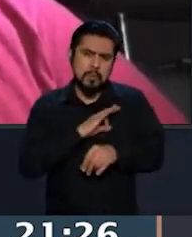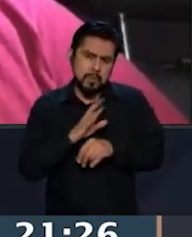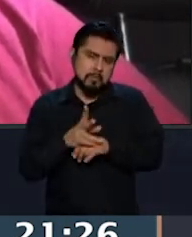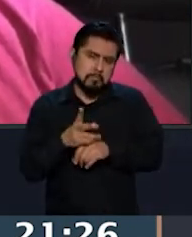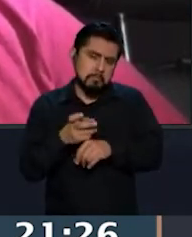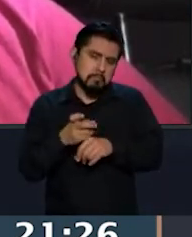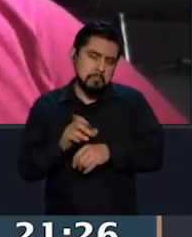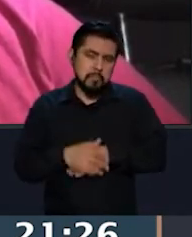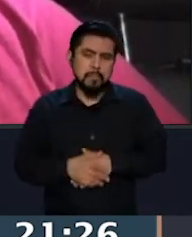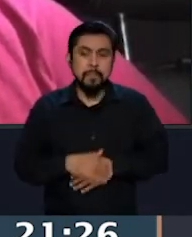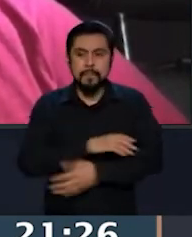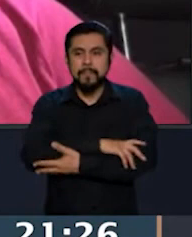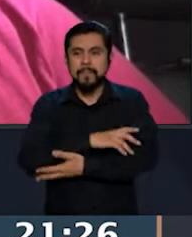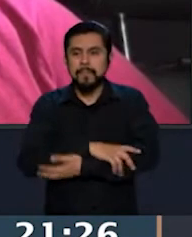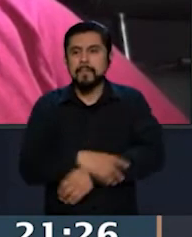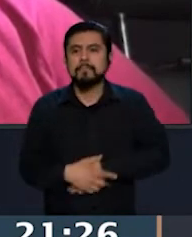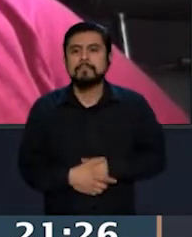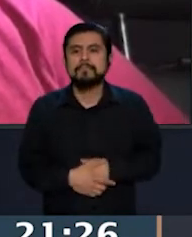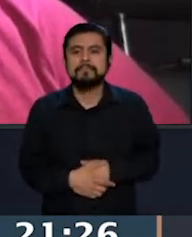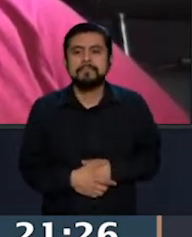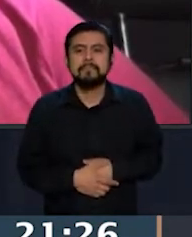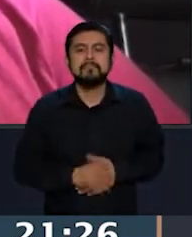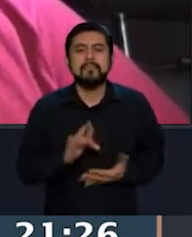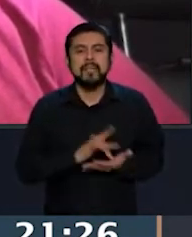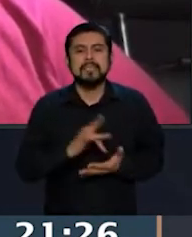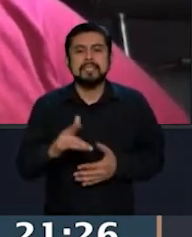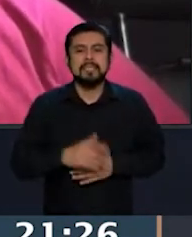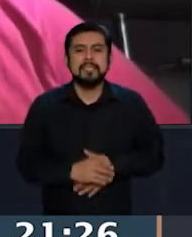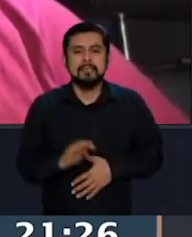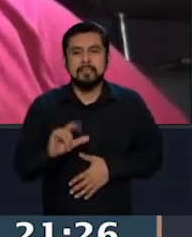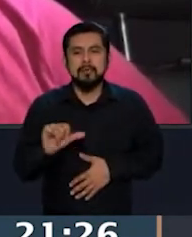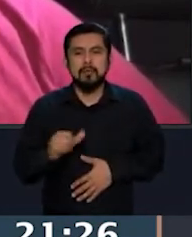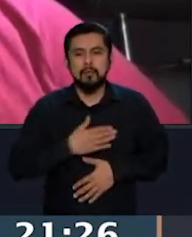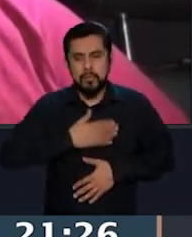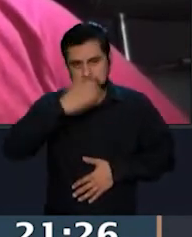la puerta abierta. Le mando un fuerte abrazo. Muchísimas gracias, Raulio. Buenas noches a ti. Estamos viendo.